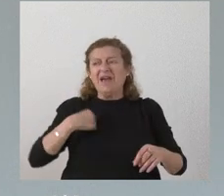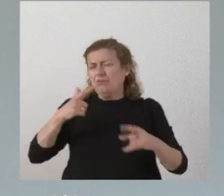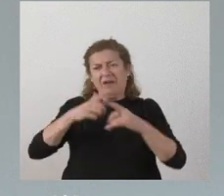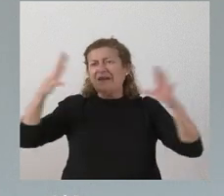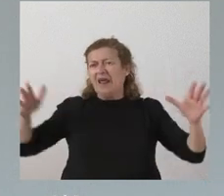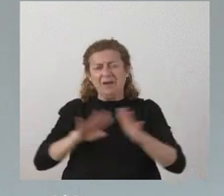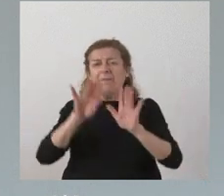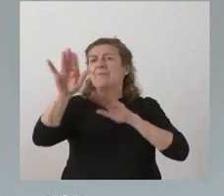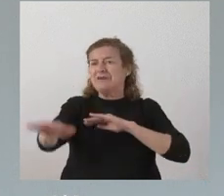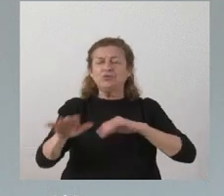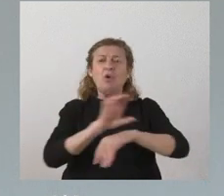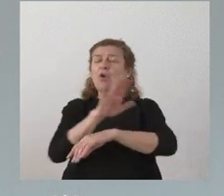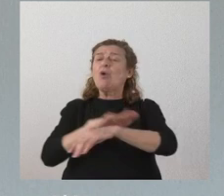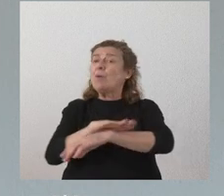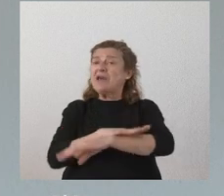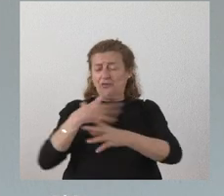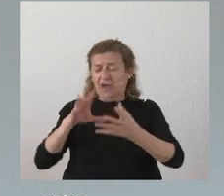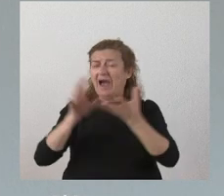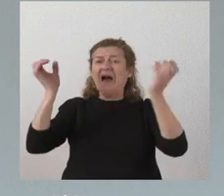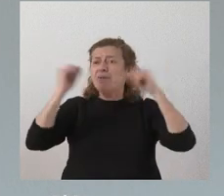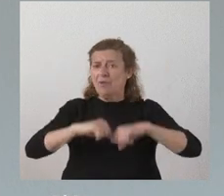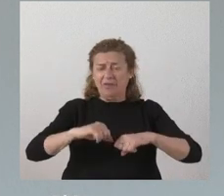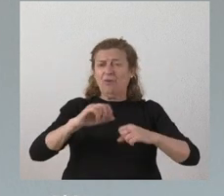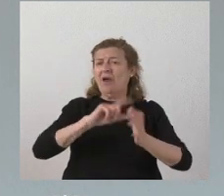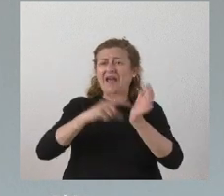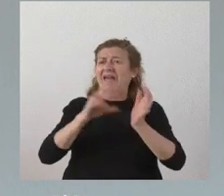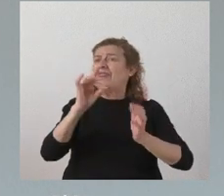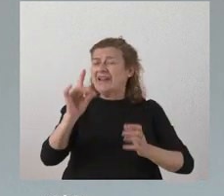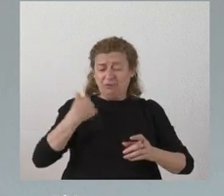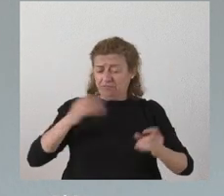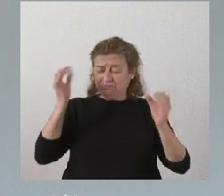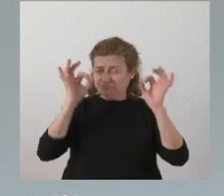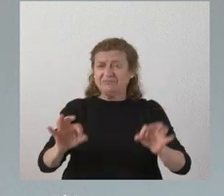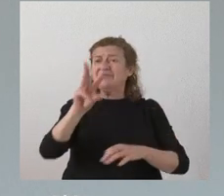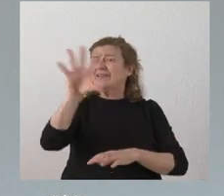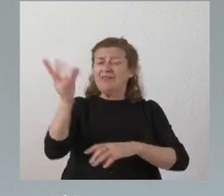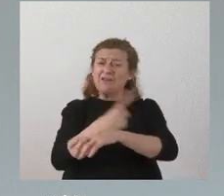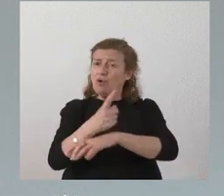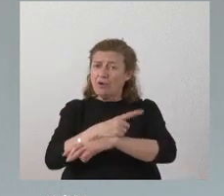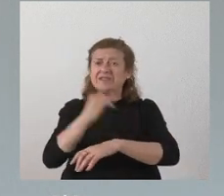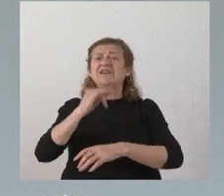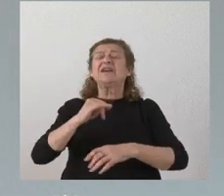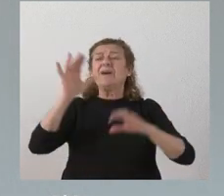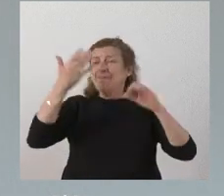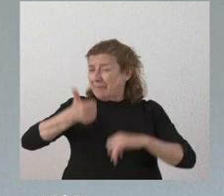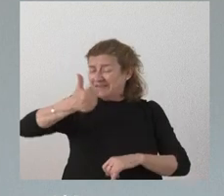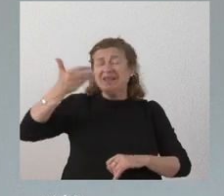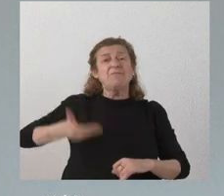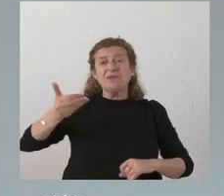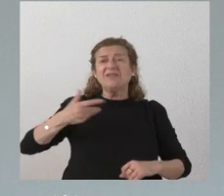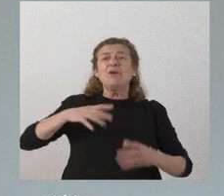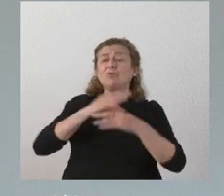el gobierno ha aprobado el decreto ley por el que se instauran las 35 horas y además lo que es más importante lo hemos hecho